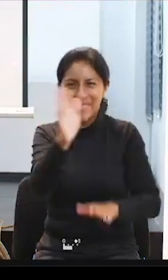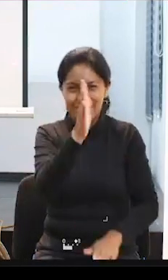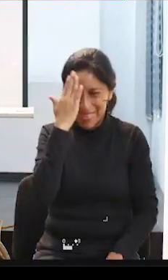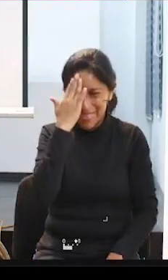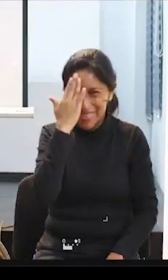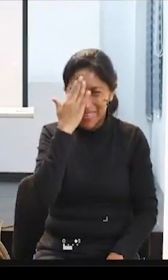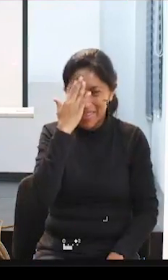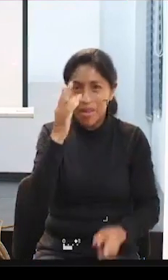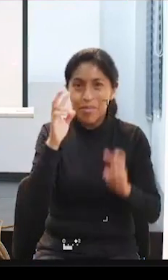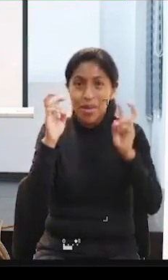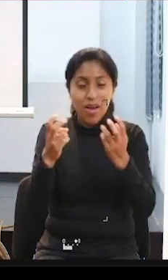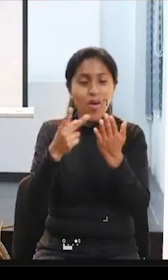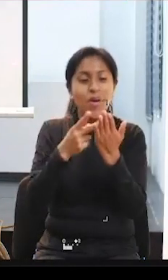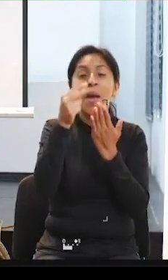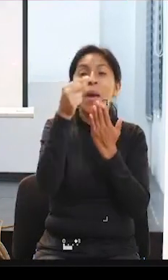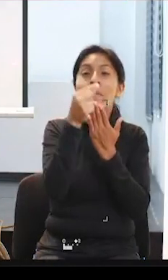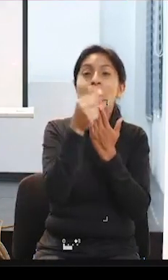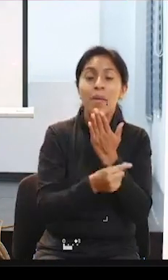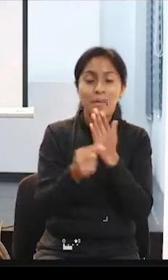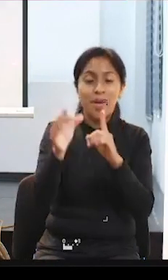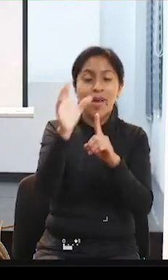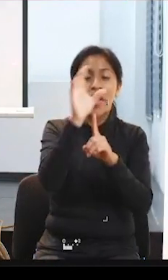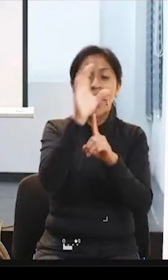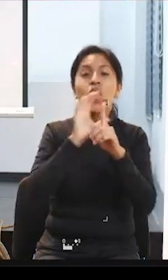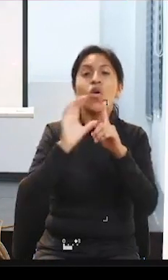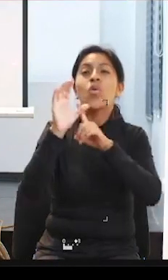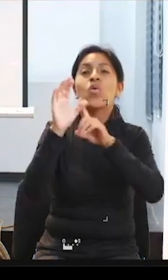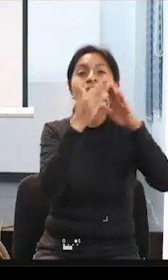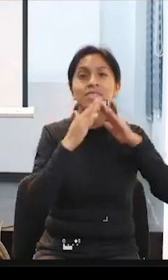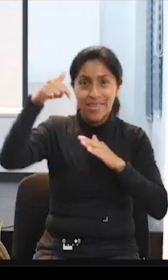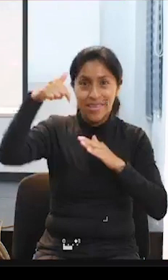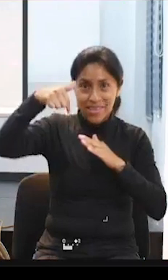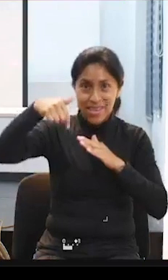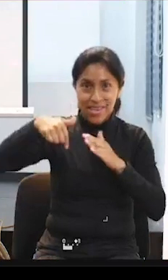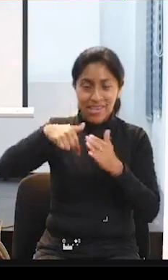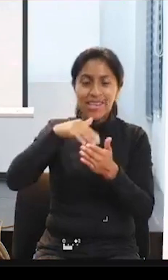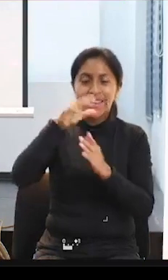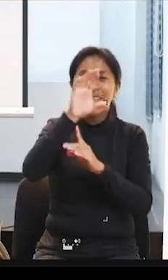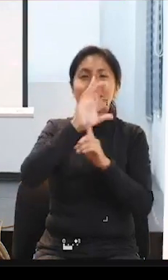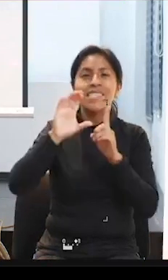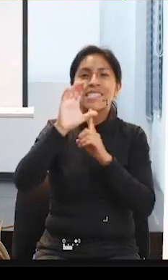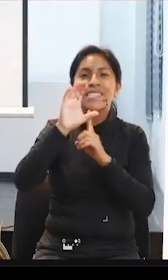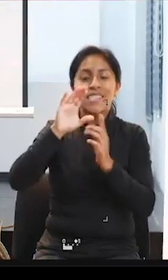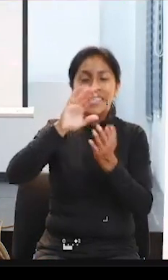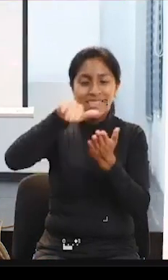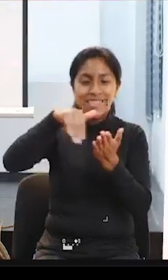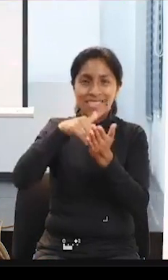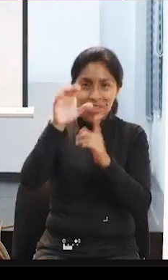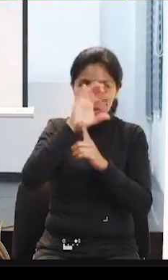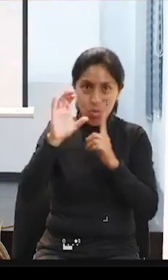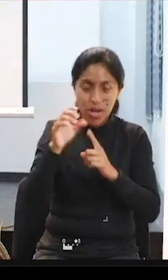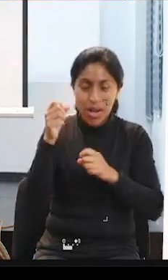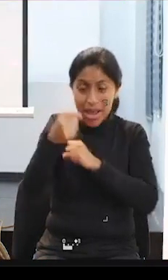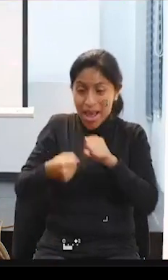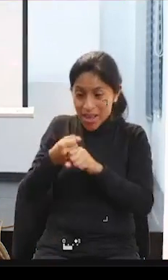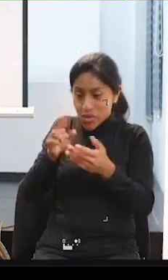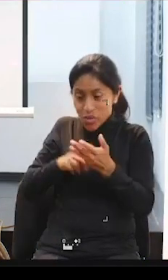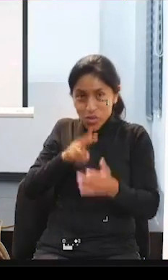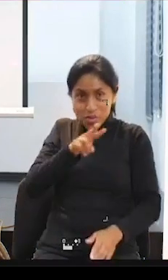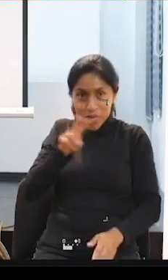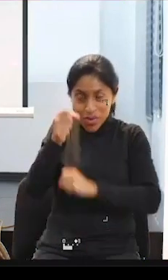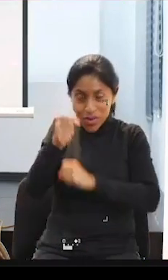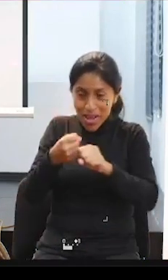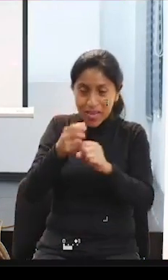en el marco del programa Cultura y Ciudadanía del Centro Cultural, nos propusimos para 2022-2023 dar